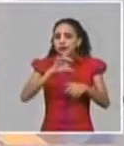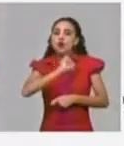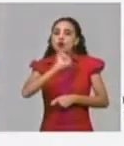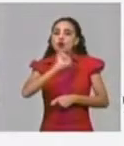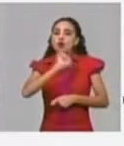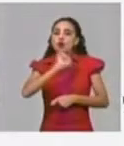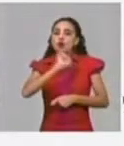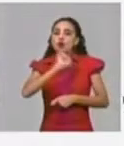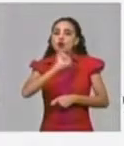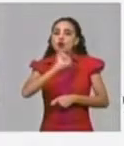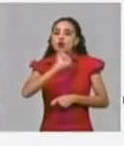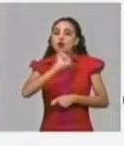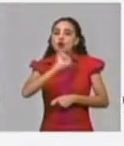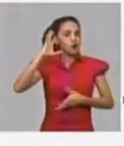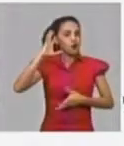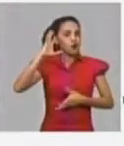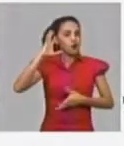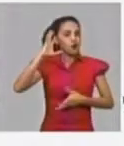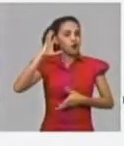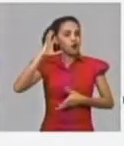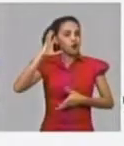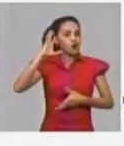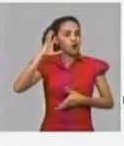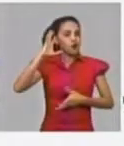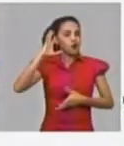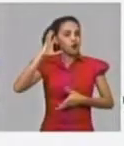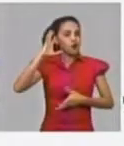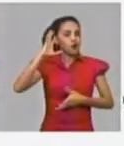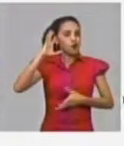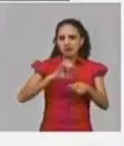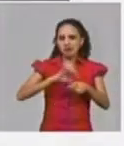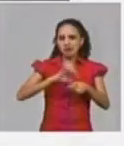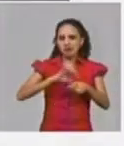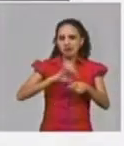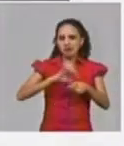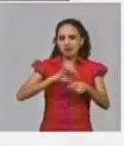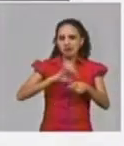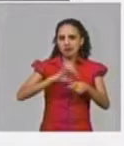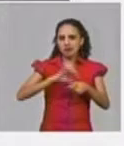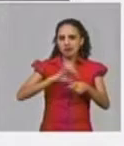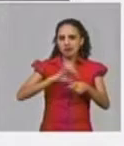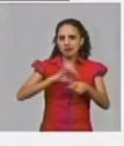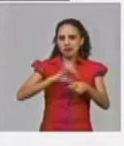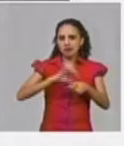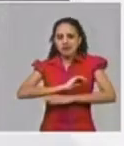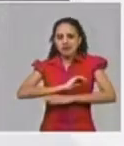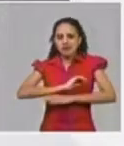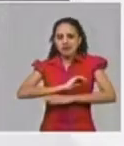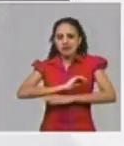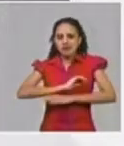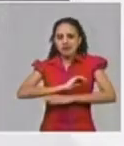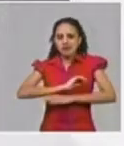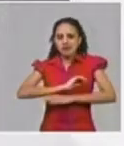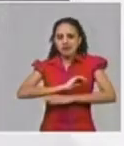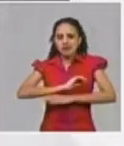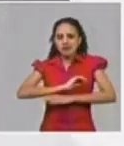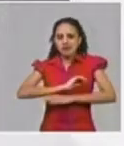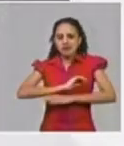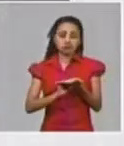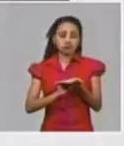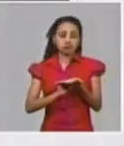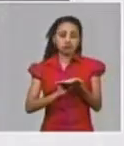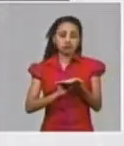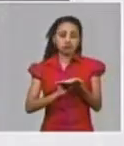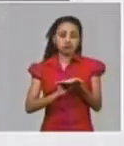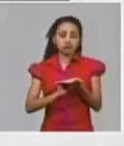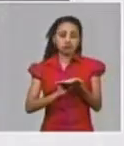comportamiento de la curva con desmontar las medidas que hemos venido tomando y aún cuando nos encontramos aquí